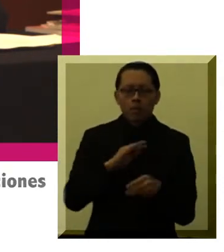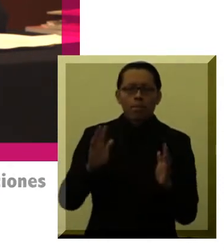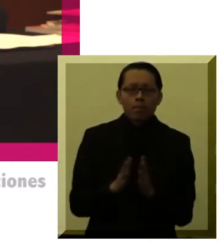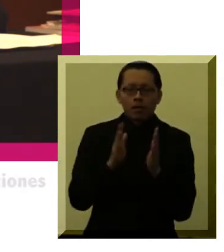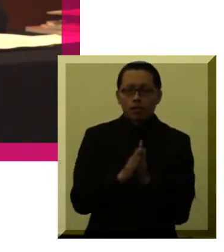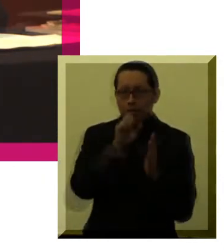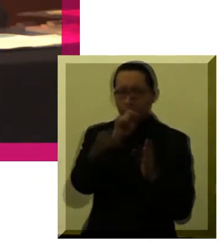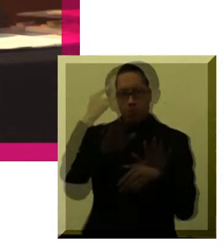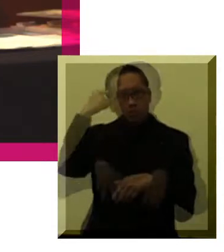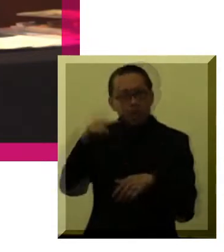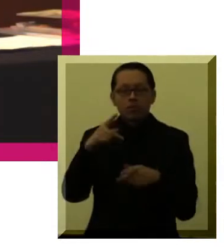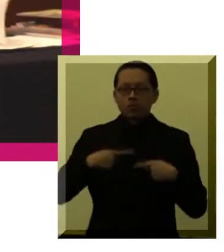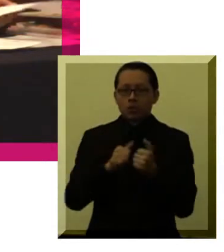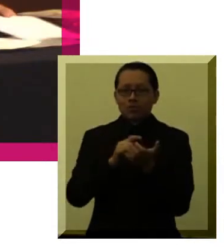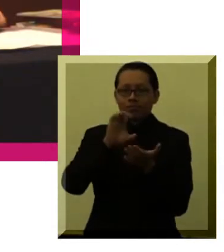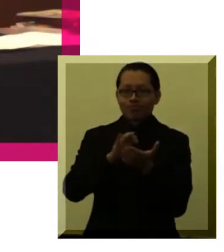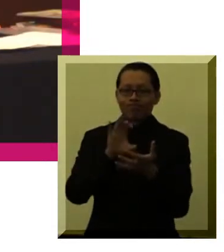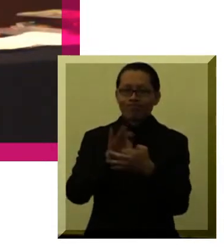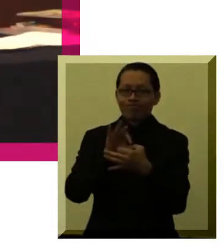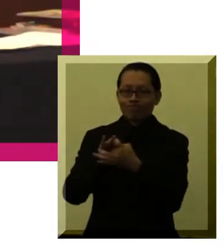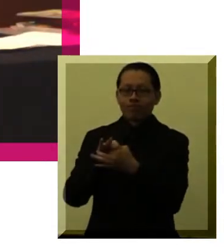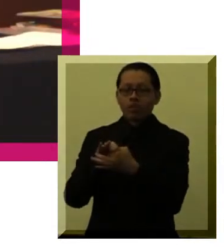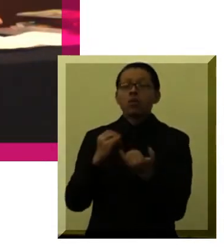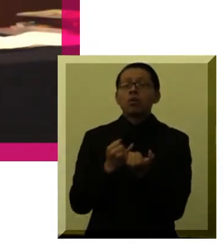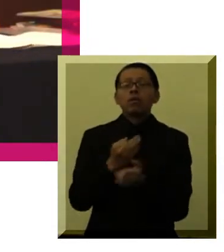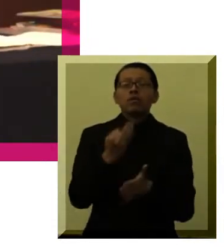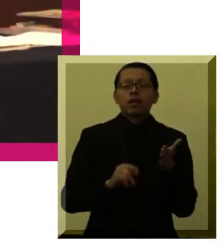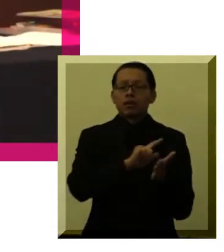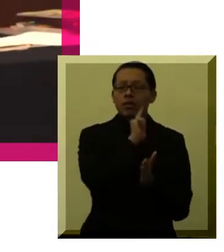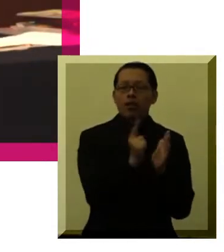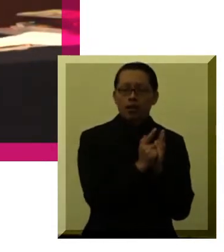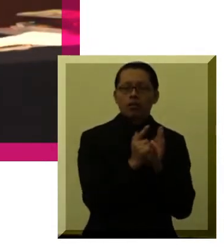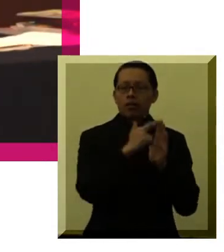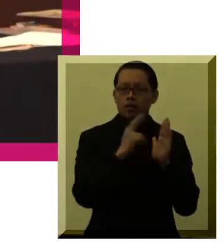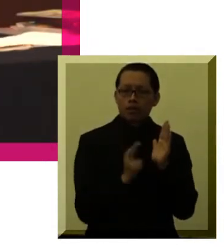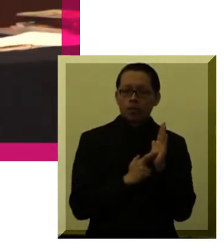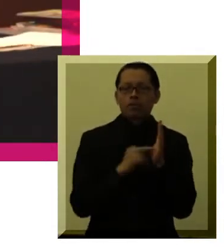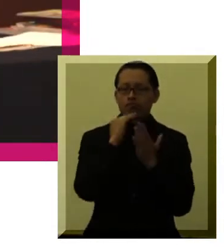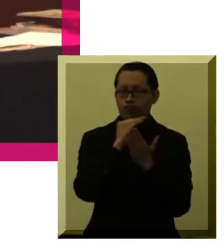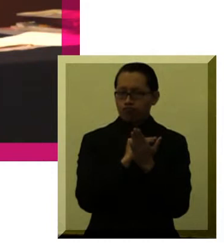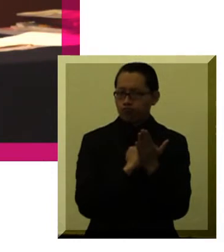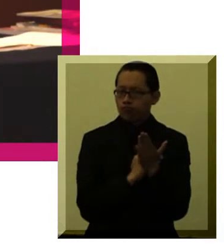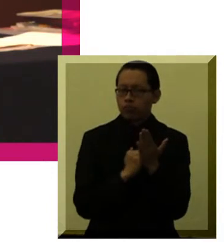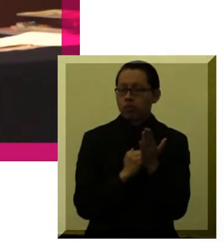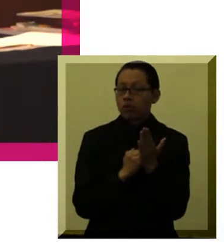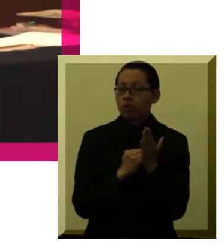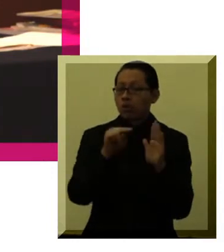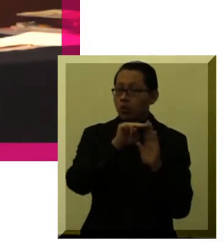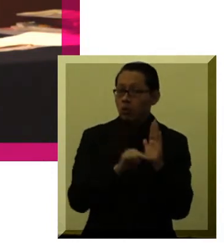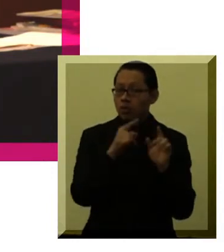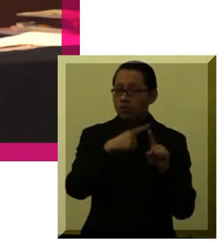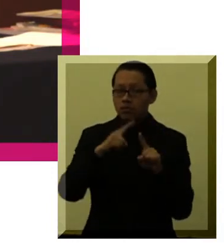personas con discapacidad debido a la existencia de leyes, reglamentos, lineamientos, normas que contienen